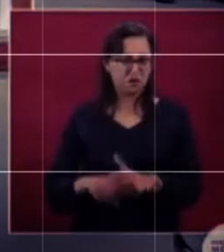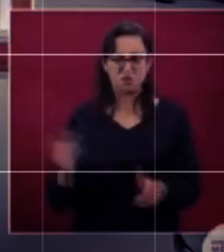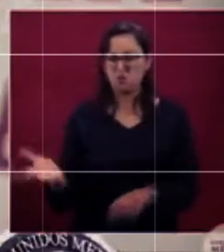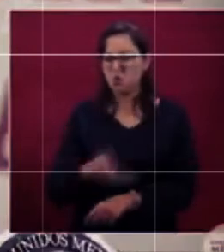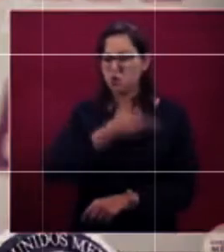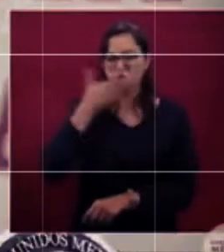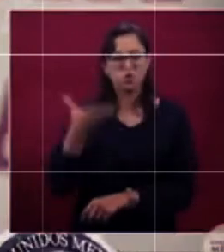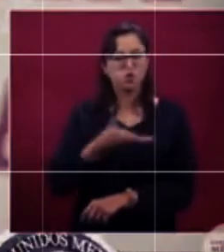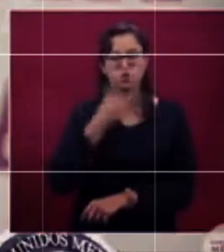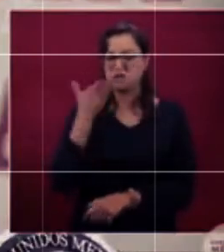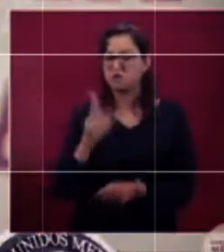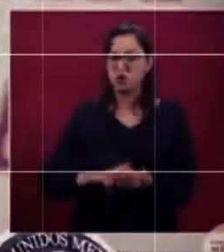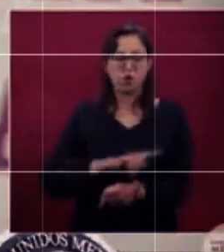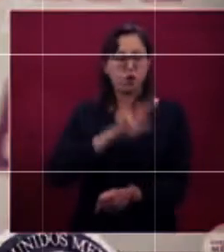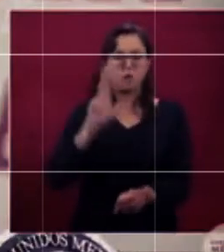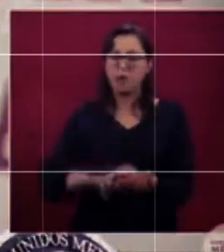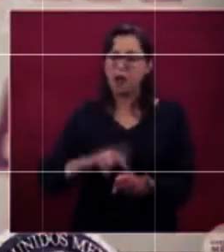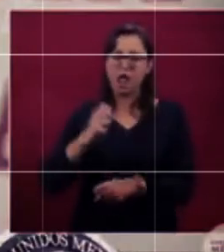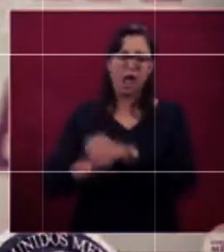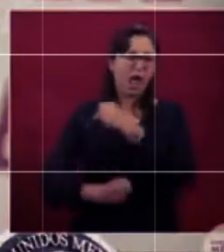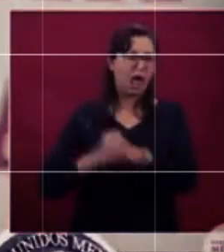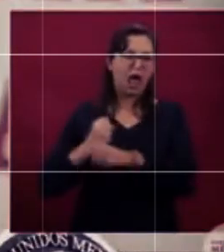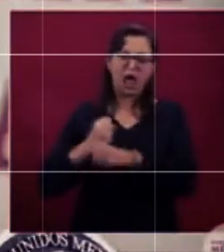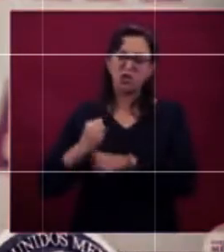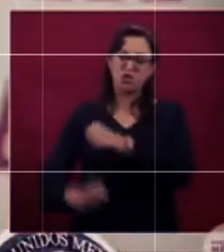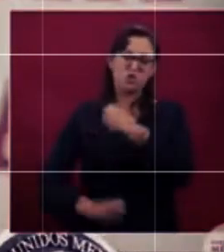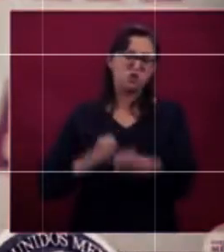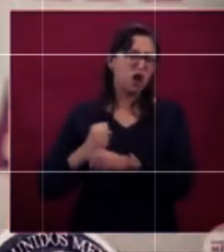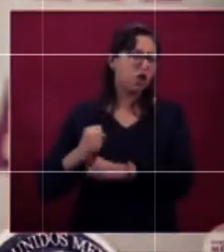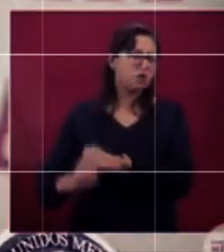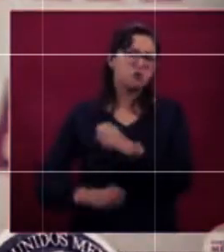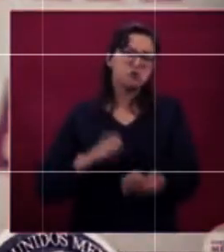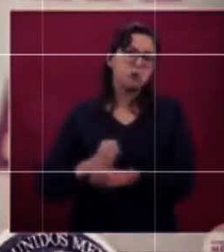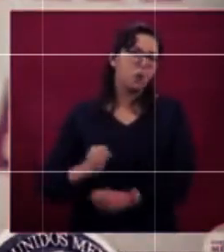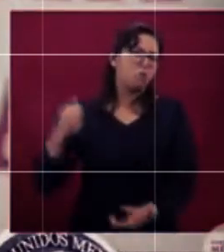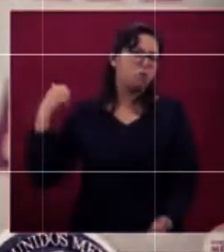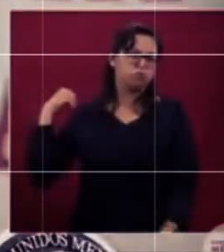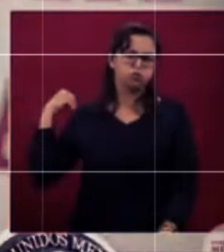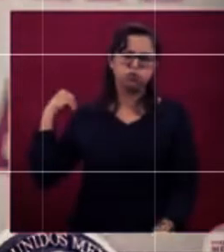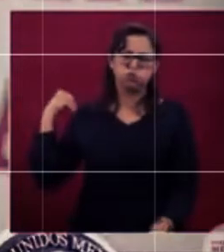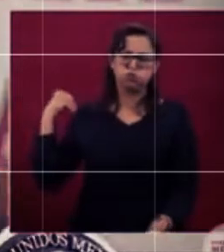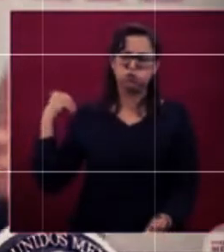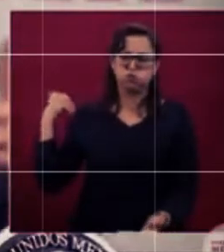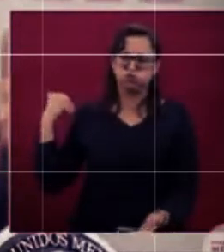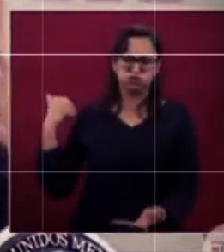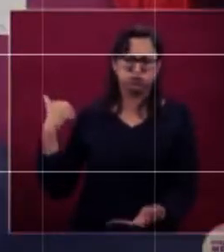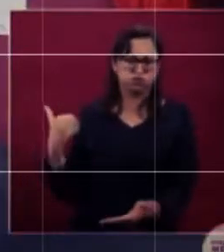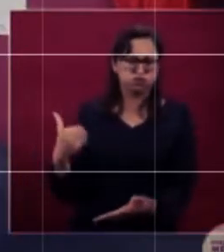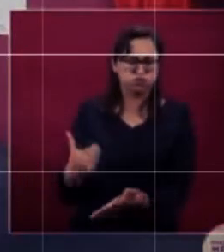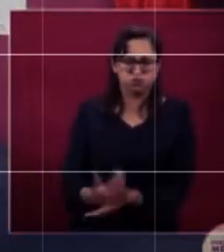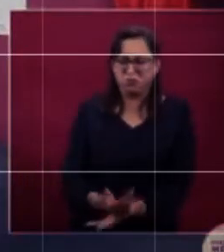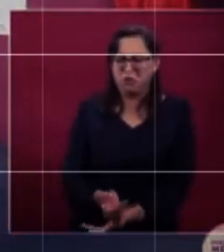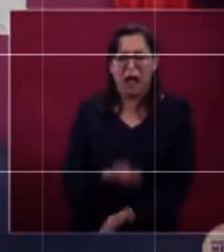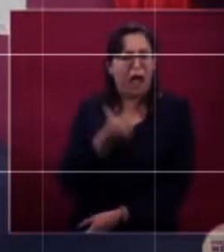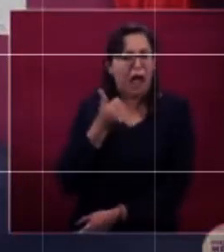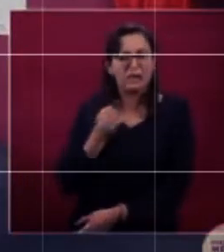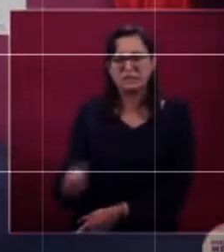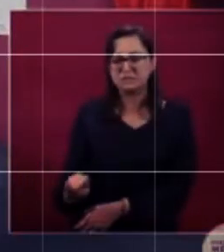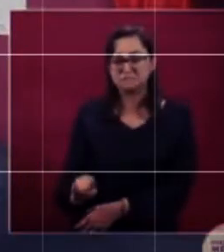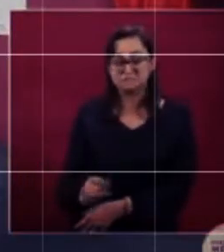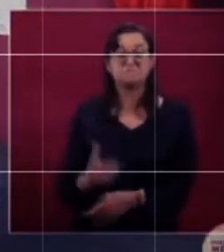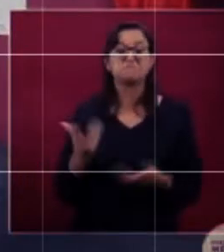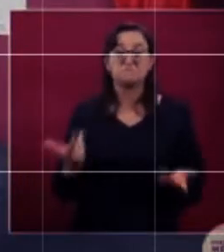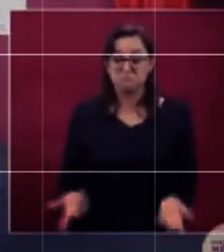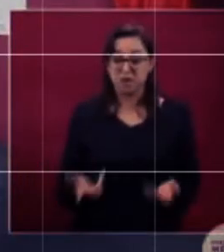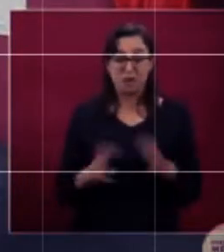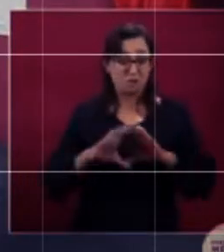esto ocurre todos los años, desde hace varios siglos, siglos. Y lo vamos a tener